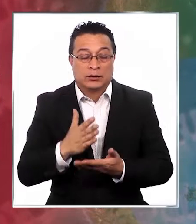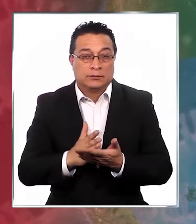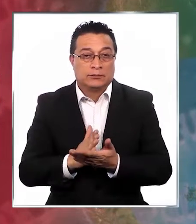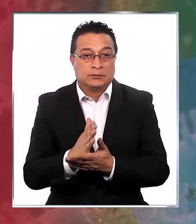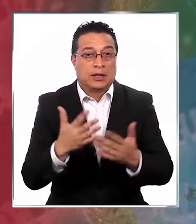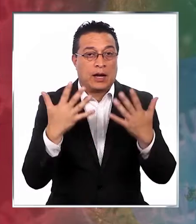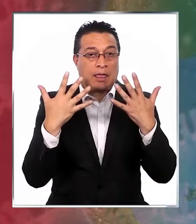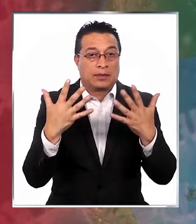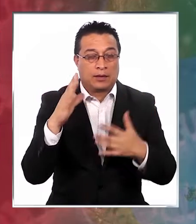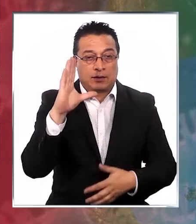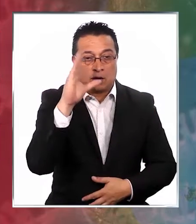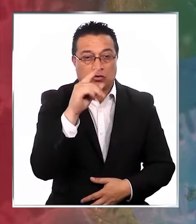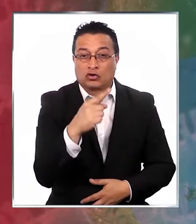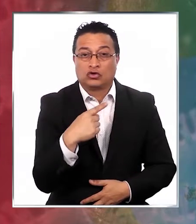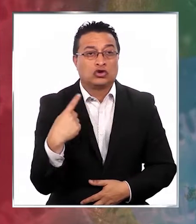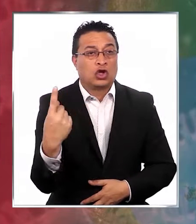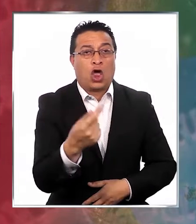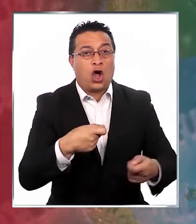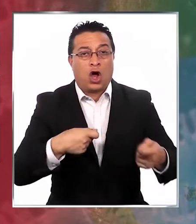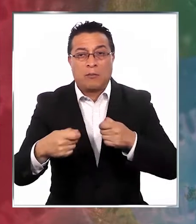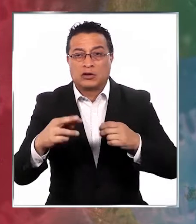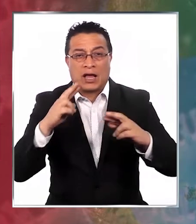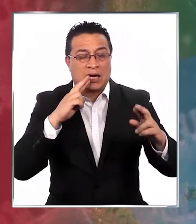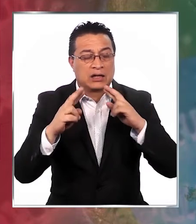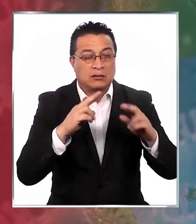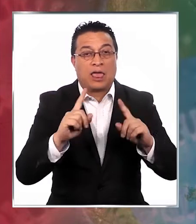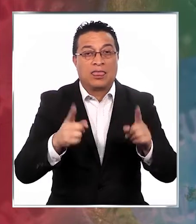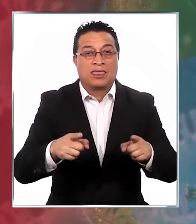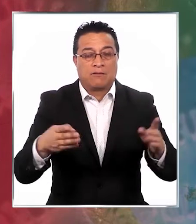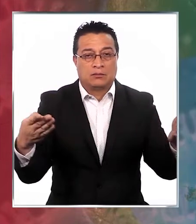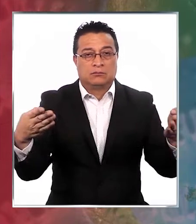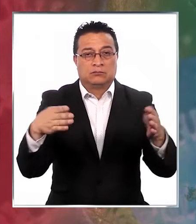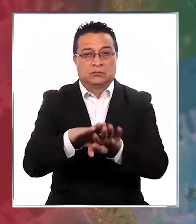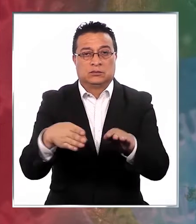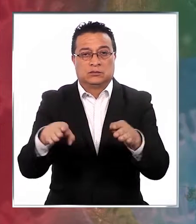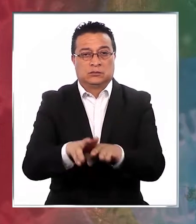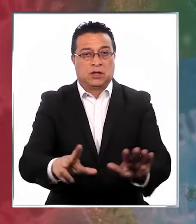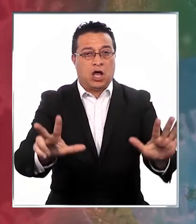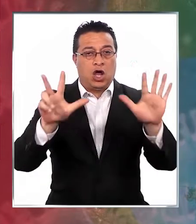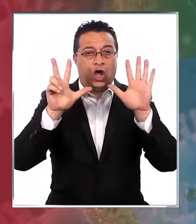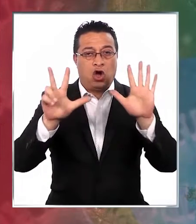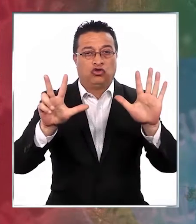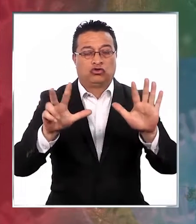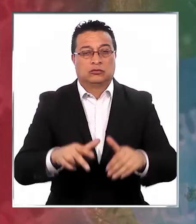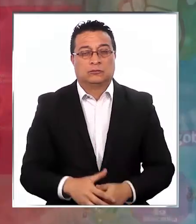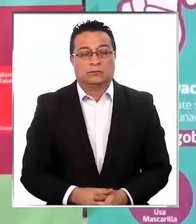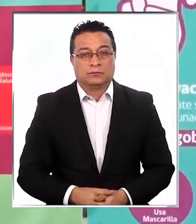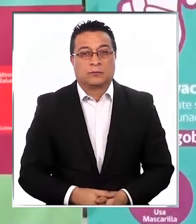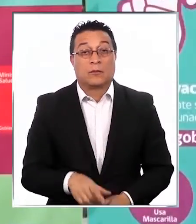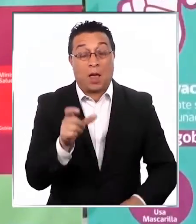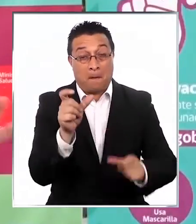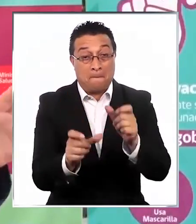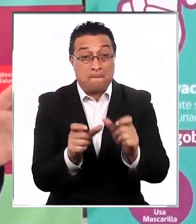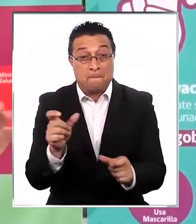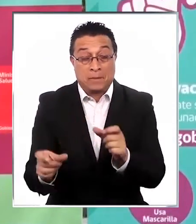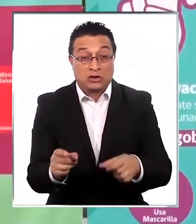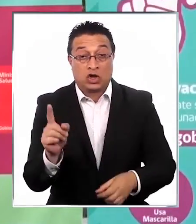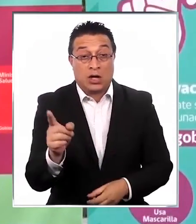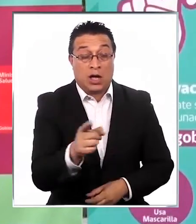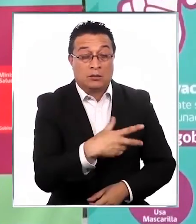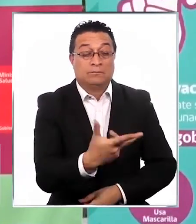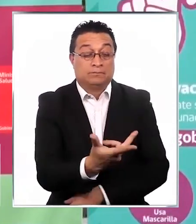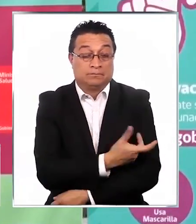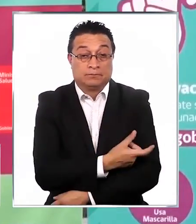parte a las 10 de la noche y todo el comercio y los restaurantes deberán bajar sus cortinas a las 8 de la tarde. Las personas que se